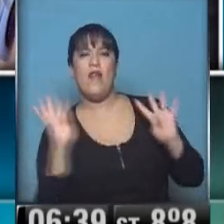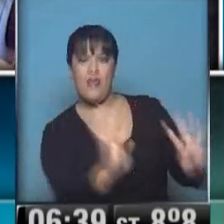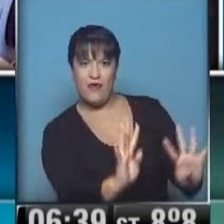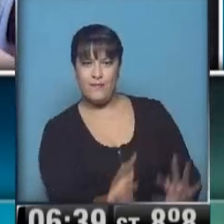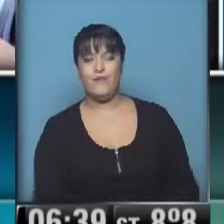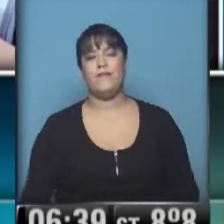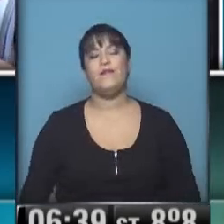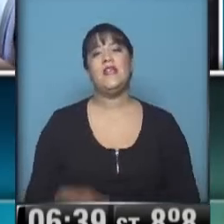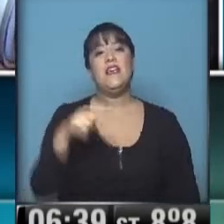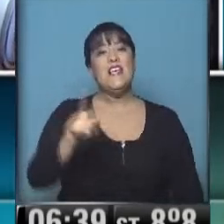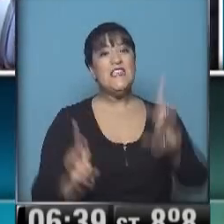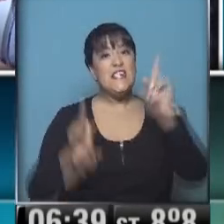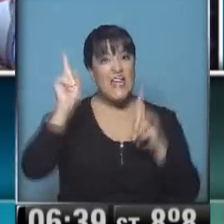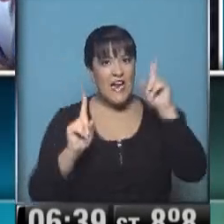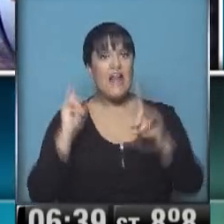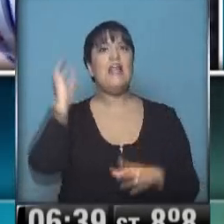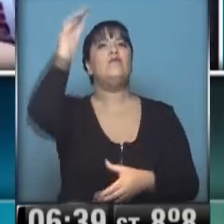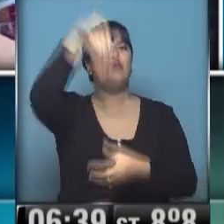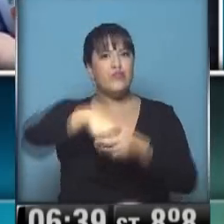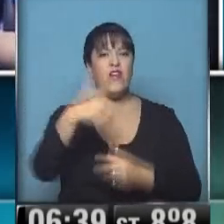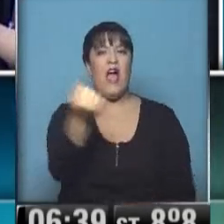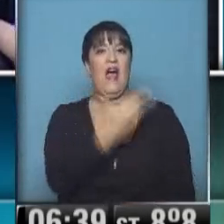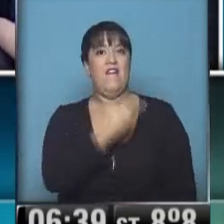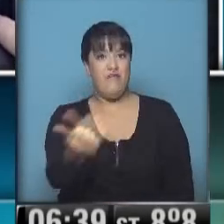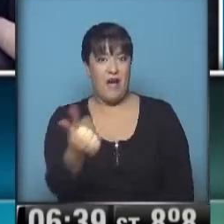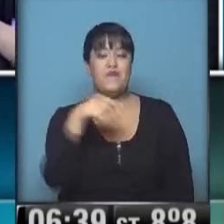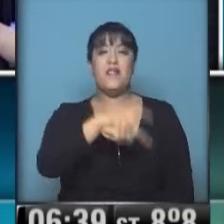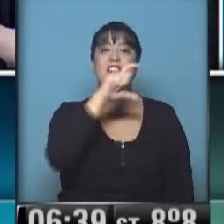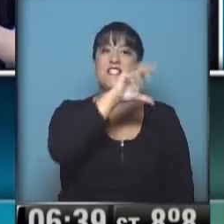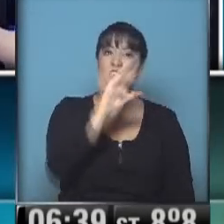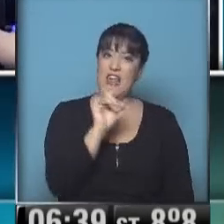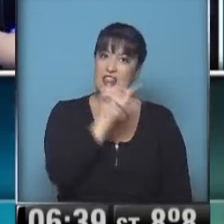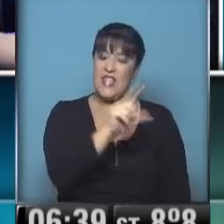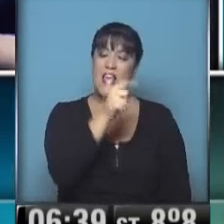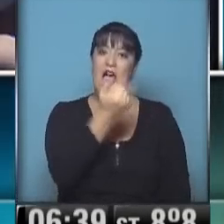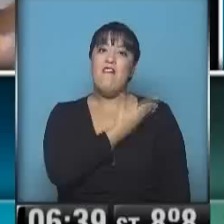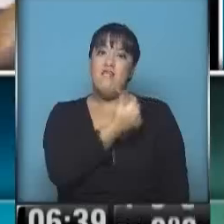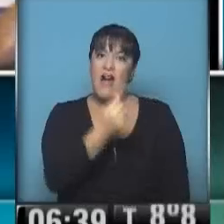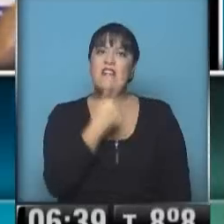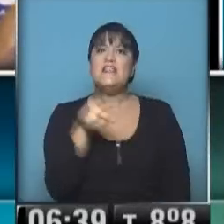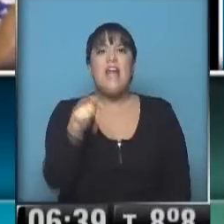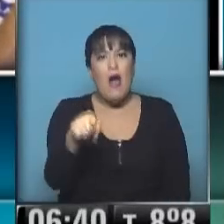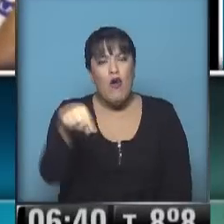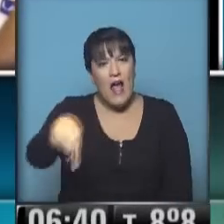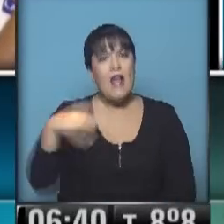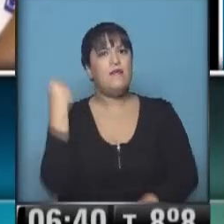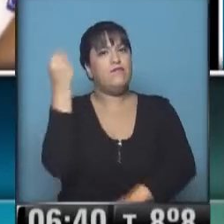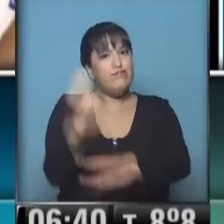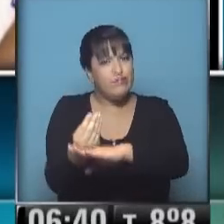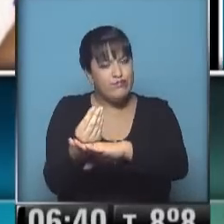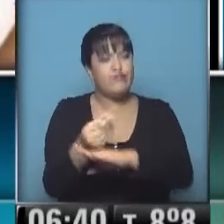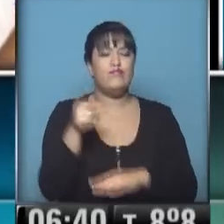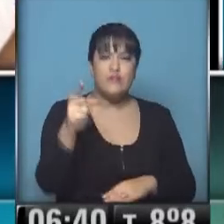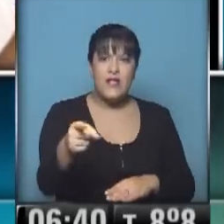Tinelli en la AFA. El comité ejecutivo lo designó director de comunicación institucional por una propuesta del presidente Luis